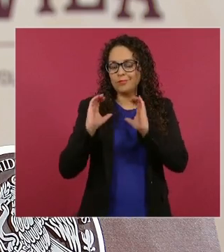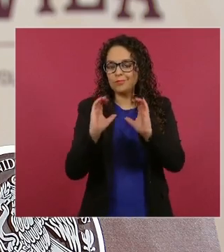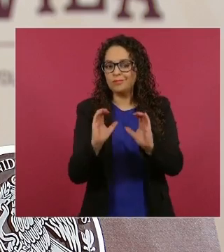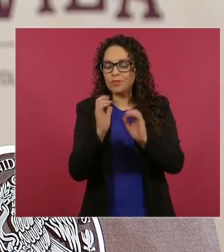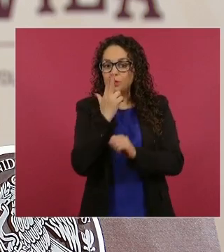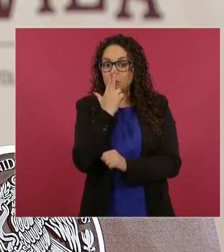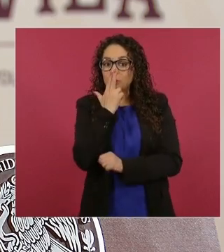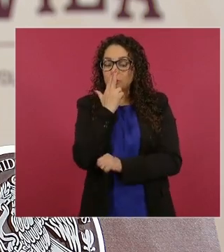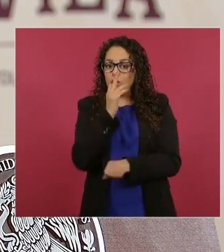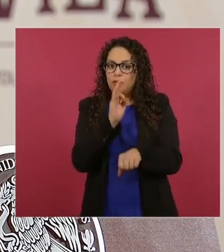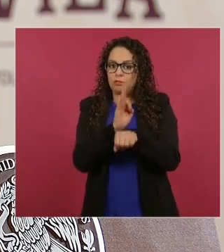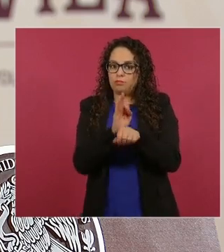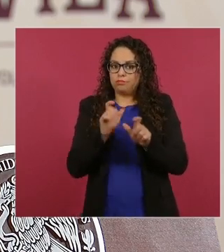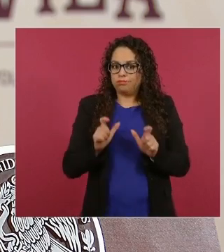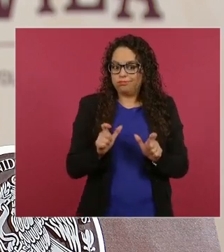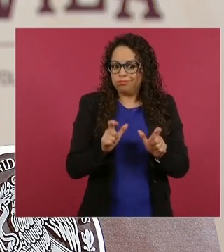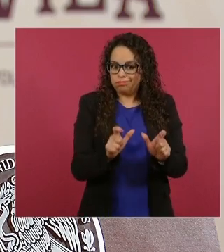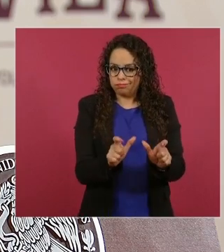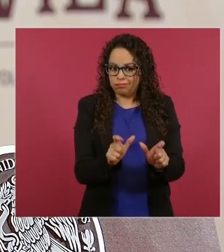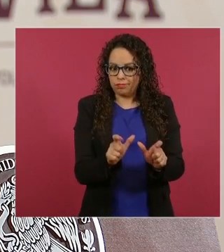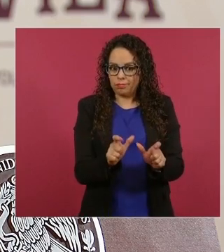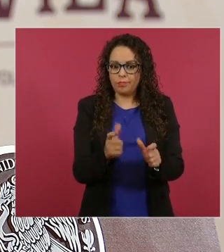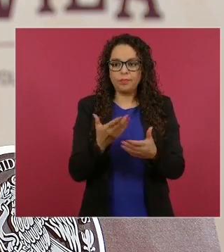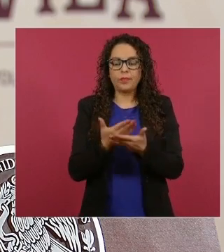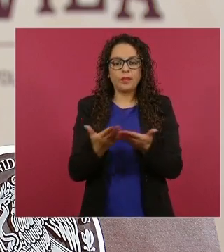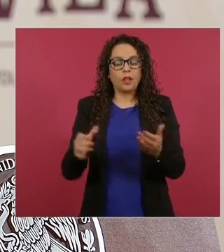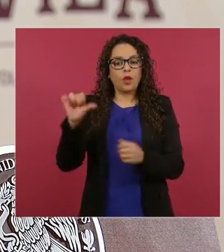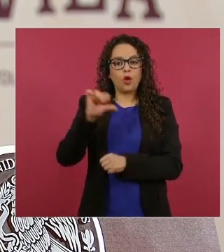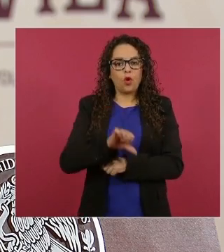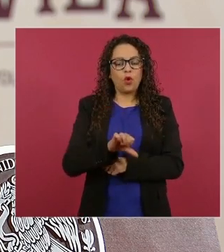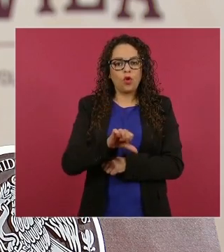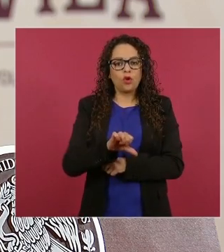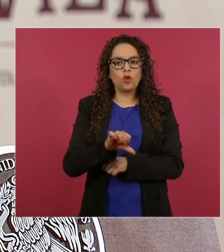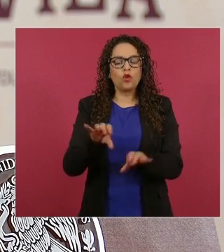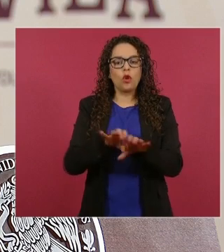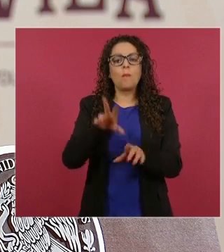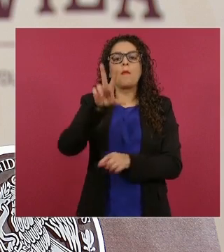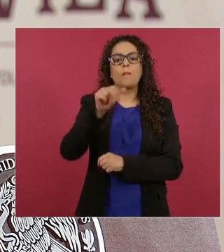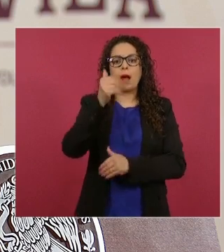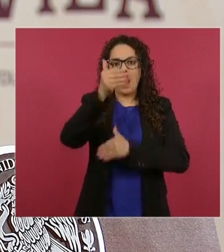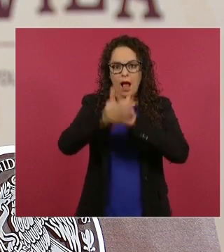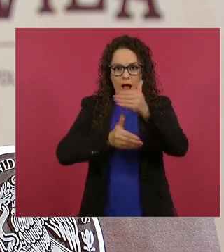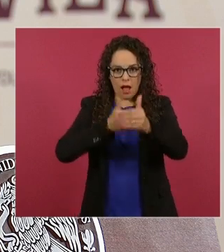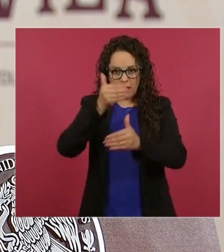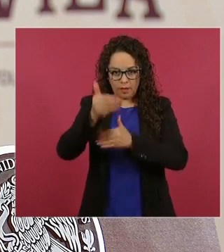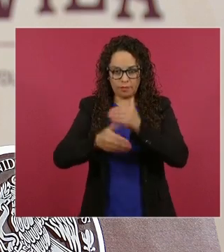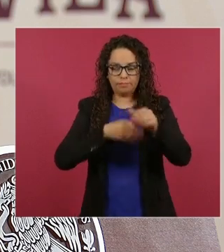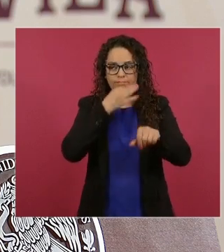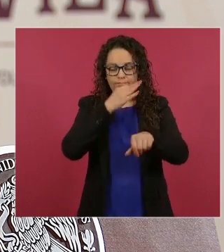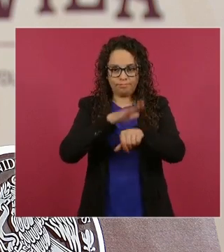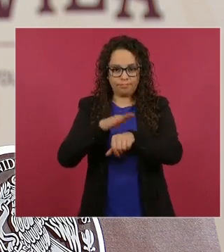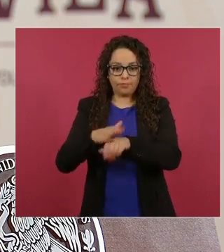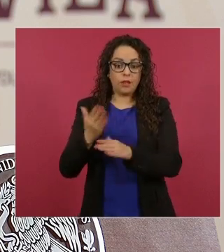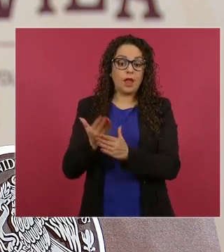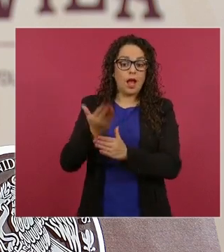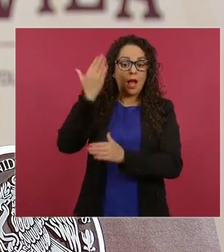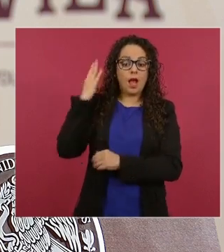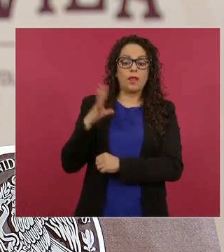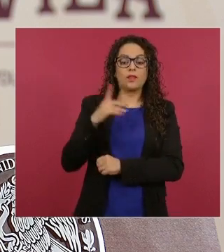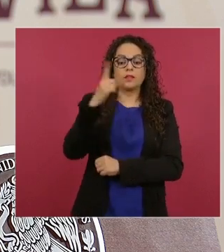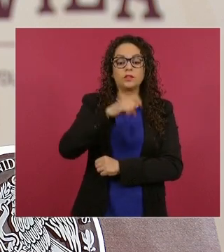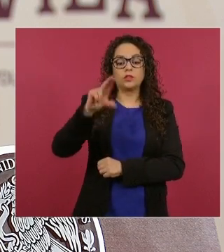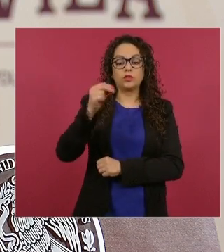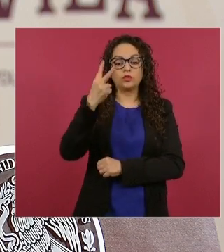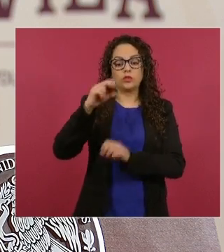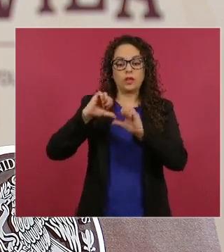presidente, les informamos cómo hemos avanzado al día de hoy. Antes, cuando llegamos, teníamos 182